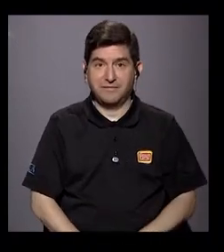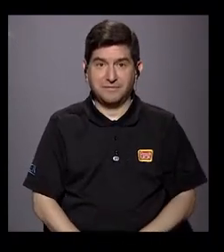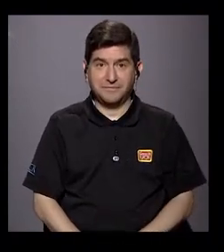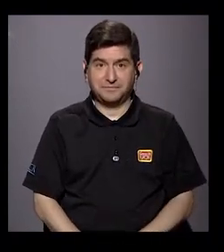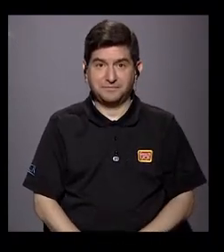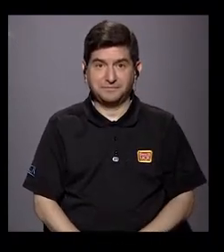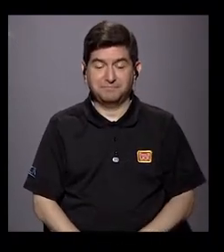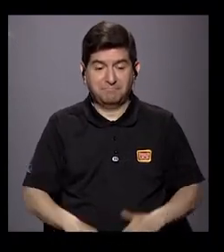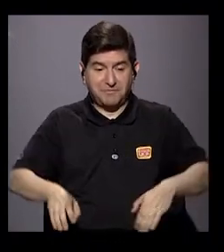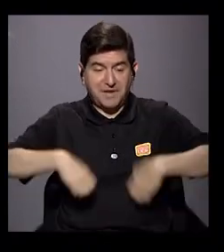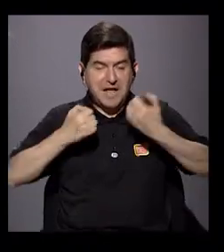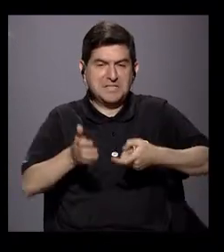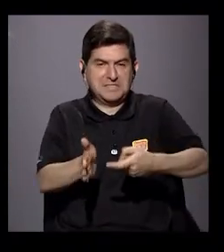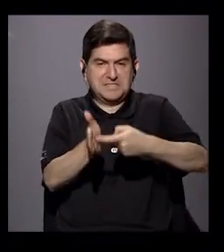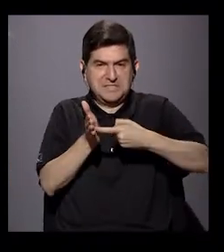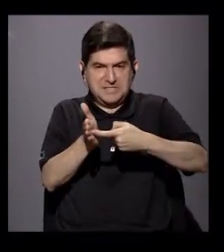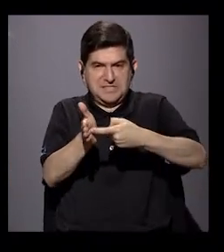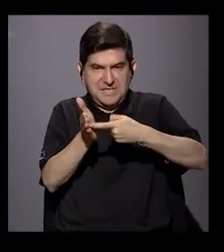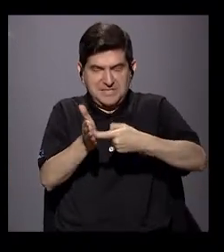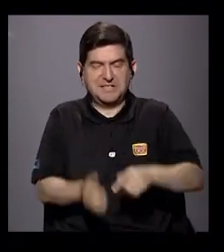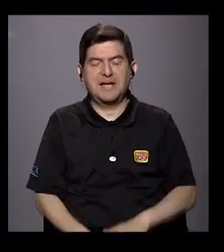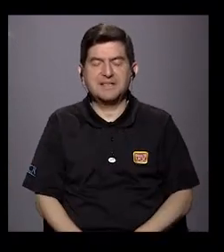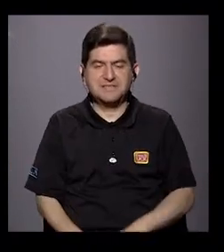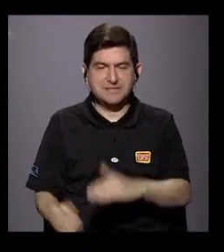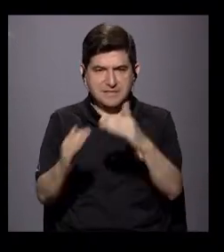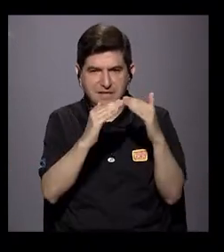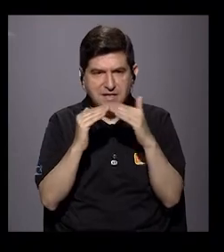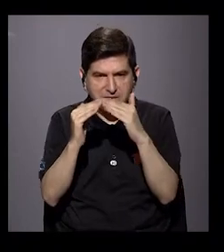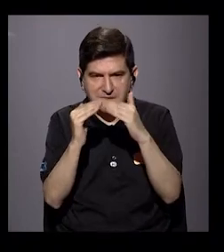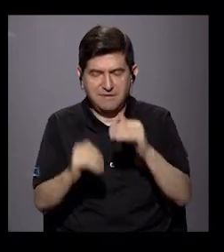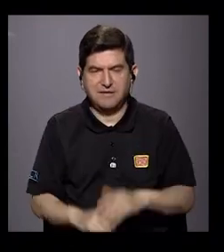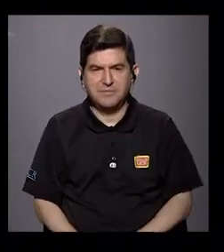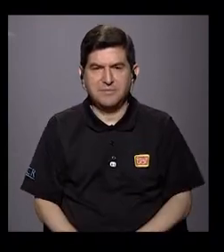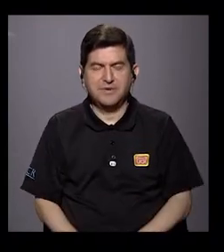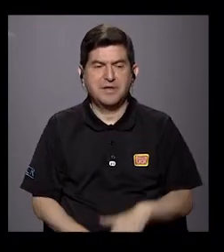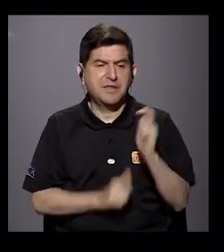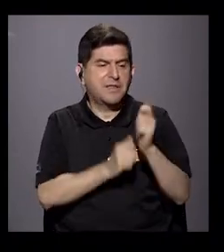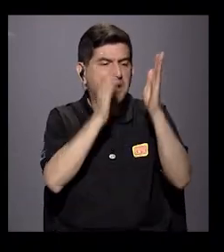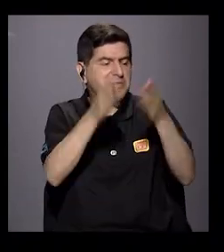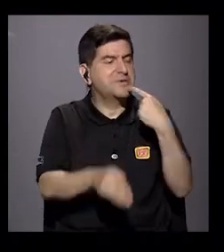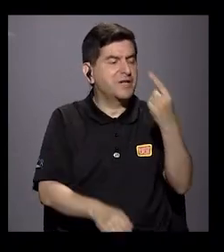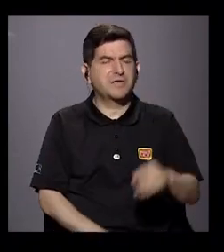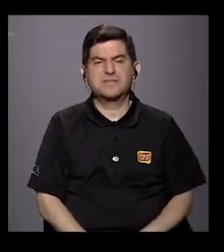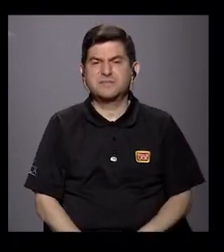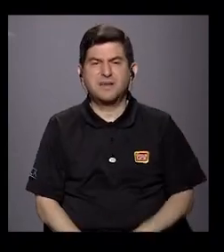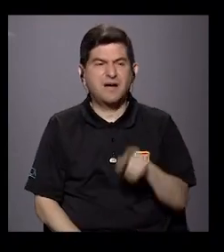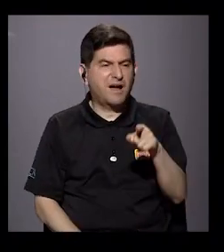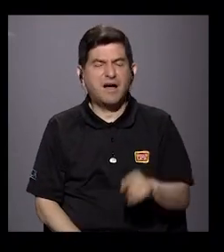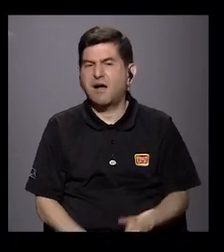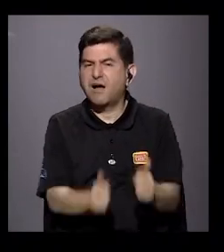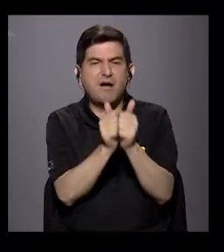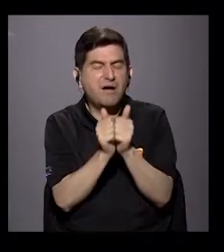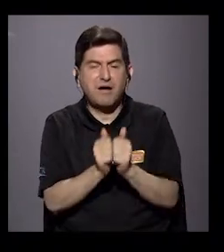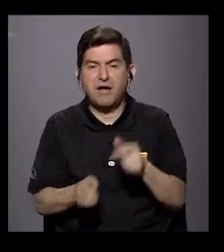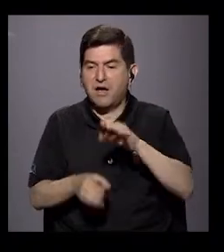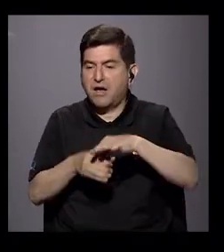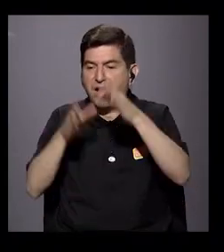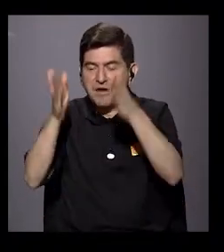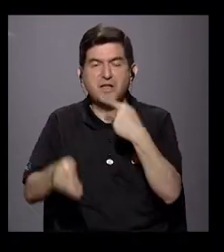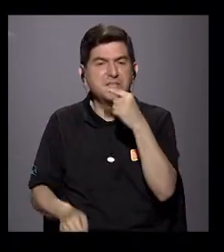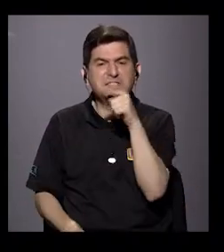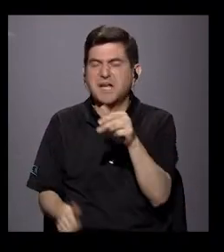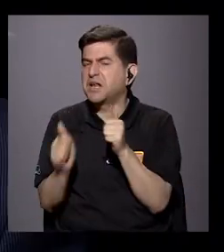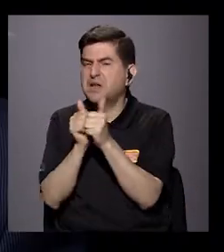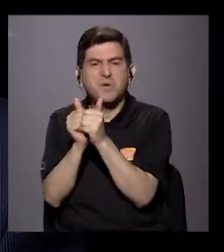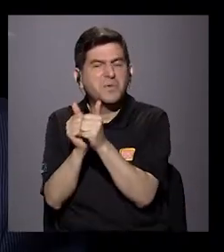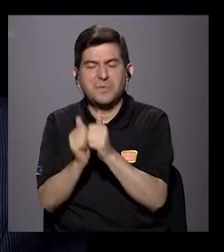existe un reclamo de la sociedad civil en torno, por ejemplo, los pescadores dicen no camina con nosotros, los agricultores dicen